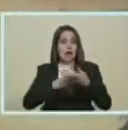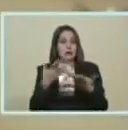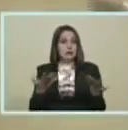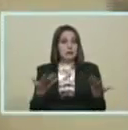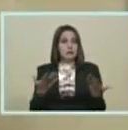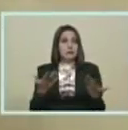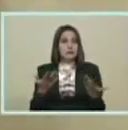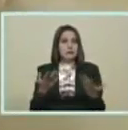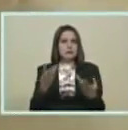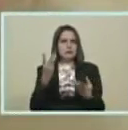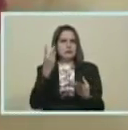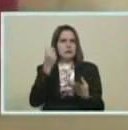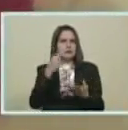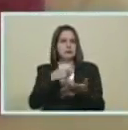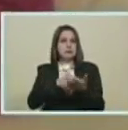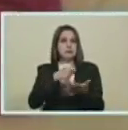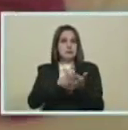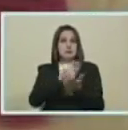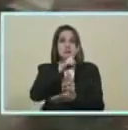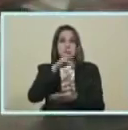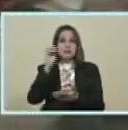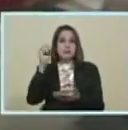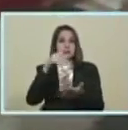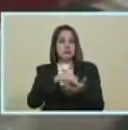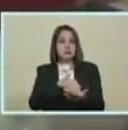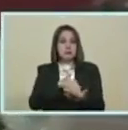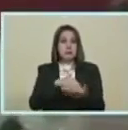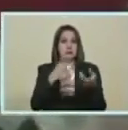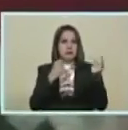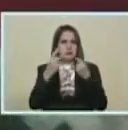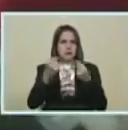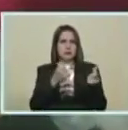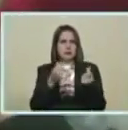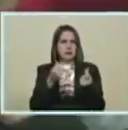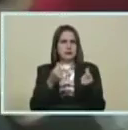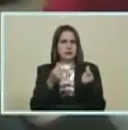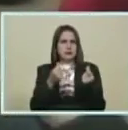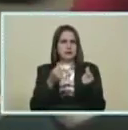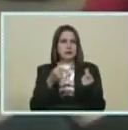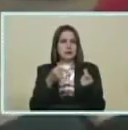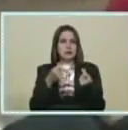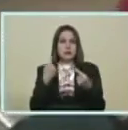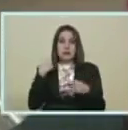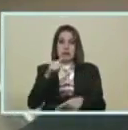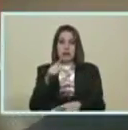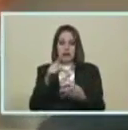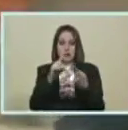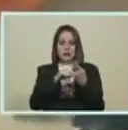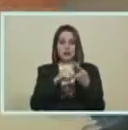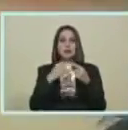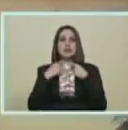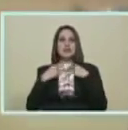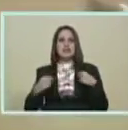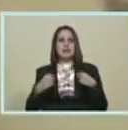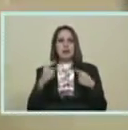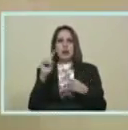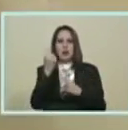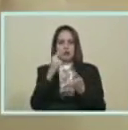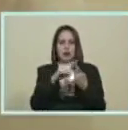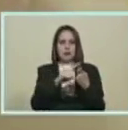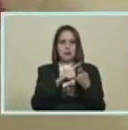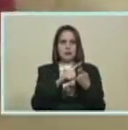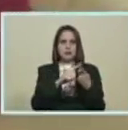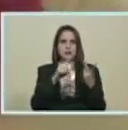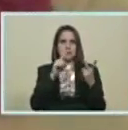Por el monto De 20 mil bolívares Un kit De Que está compuesto Por una chemise Una franela